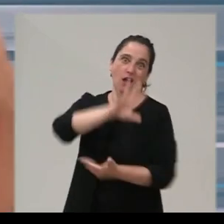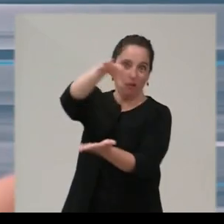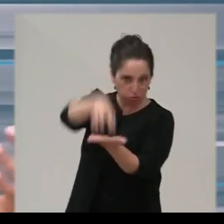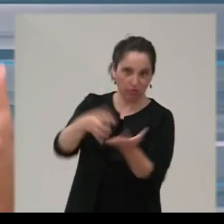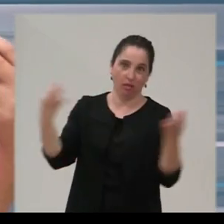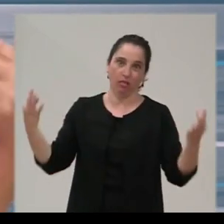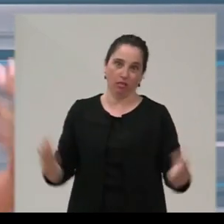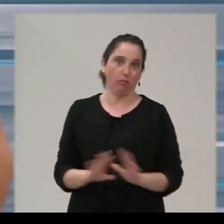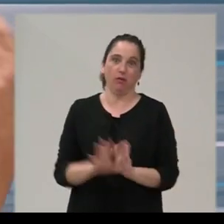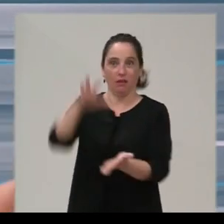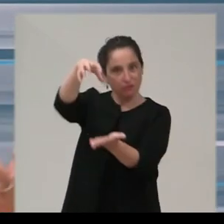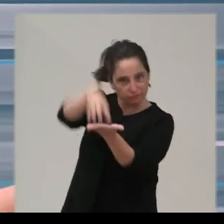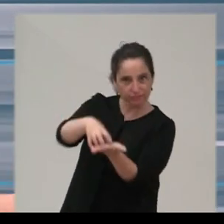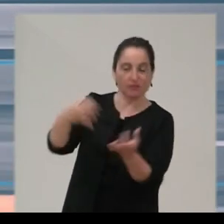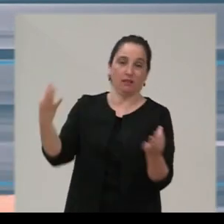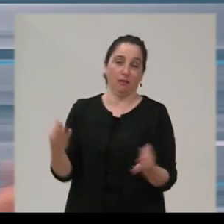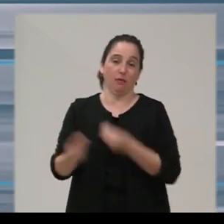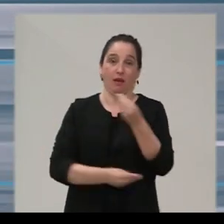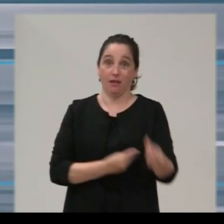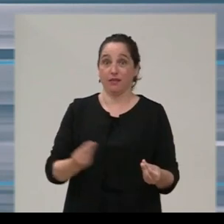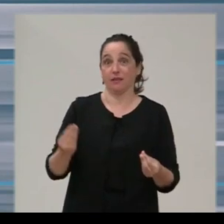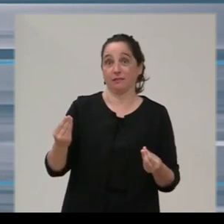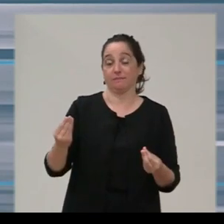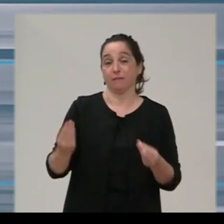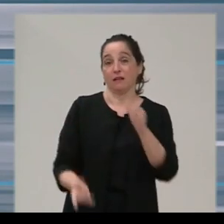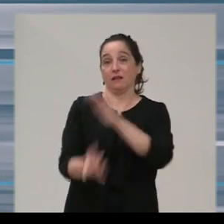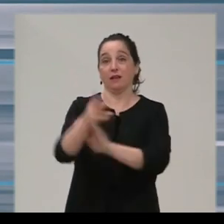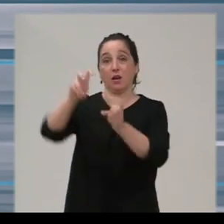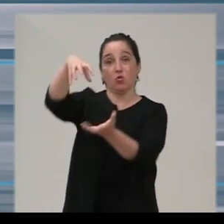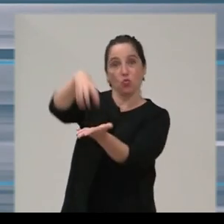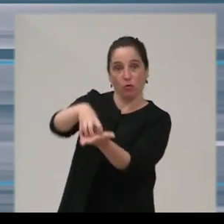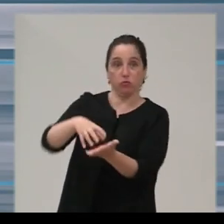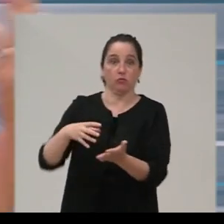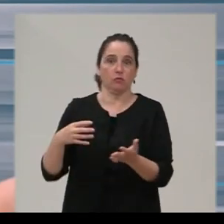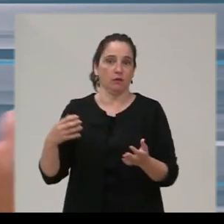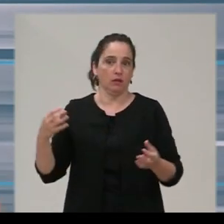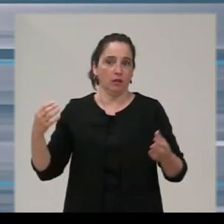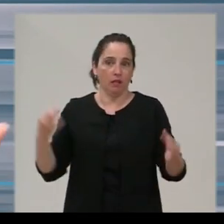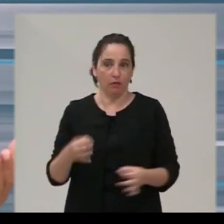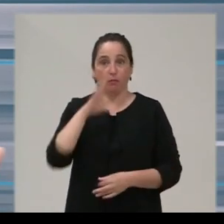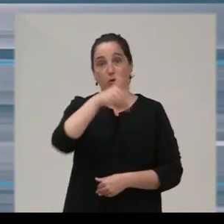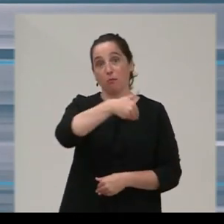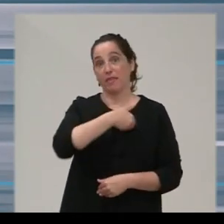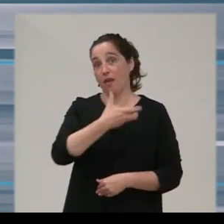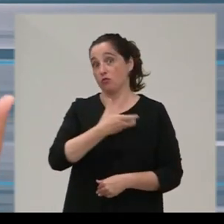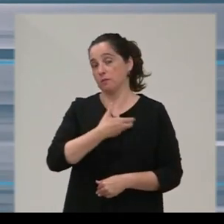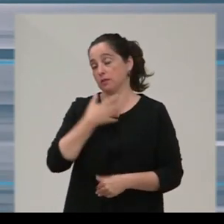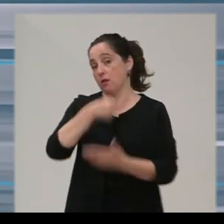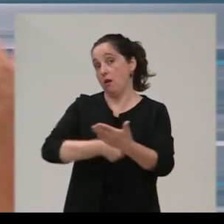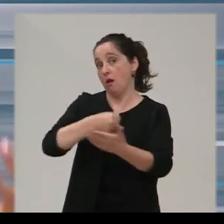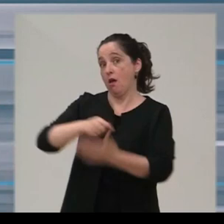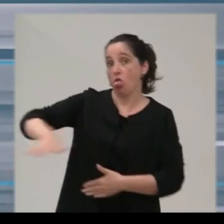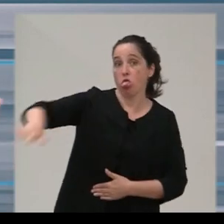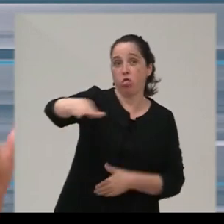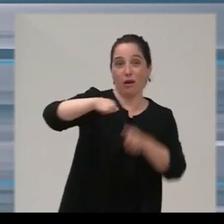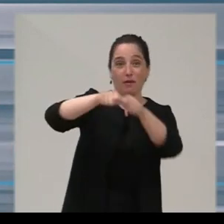que actualizar, haya que seguir actualizando el mapa sanitario en la ciudad de Santander y que haya que hacerlo, como pide el Ayuntamiento, en esa zona de